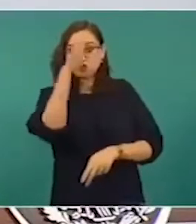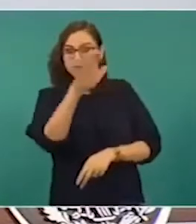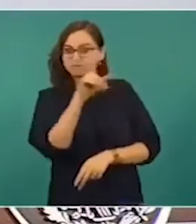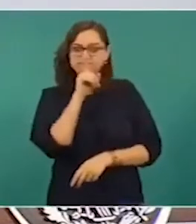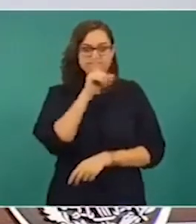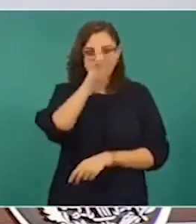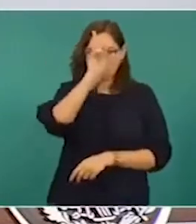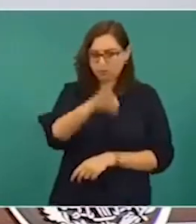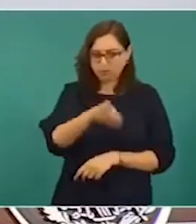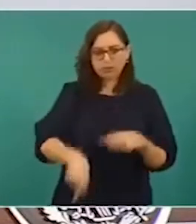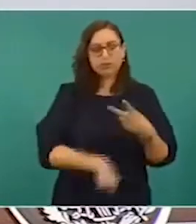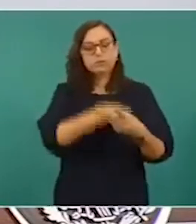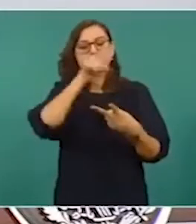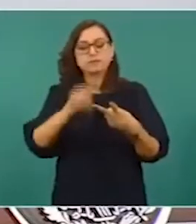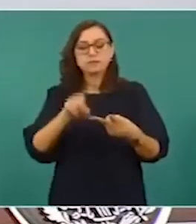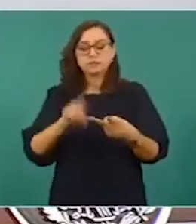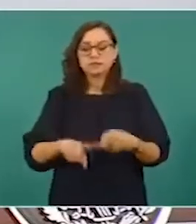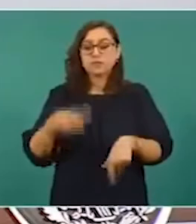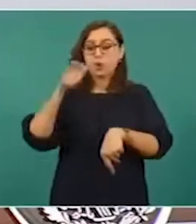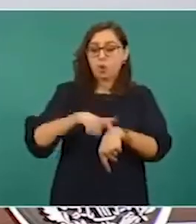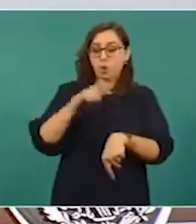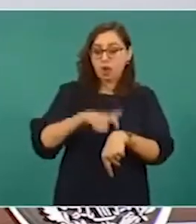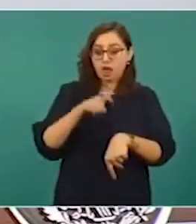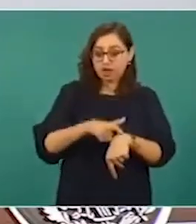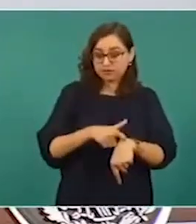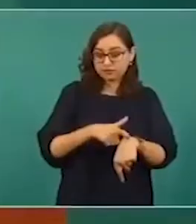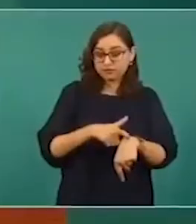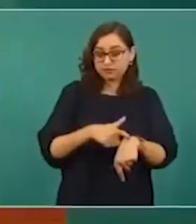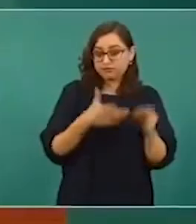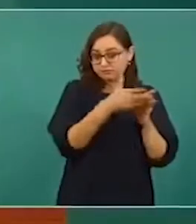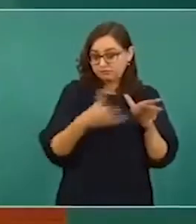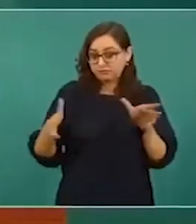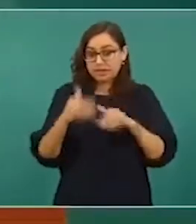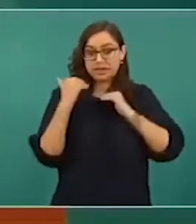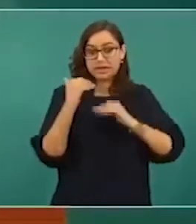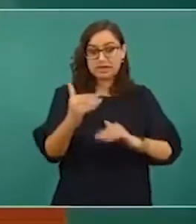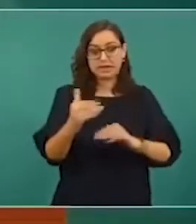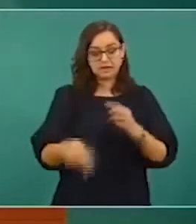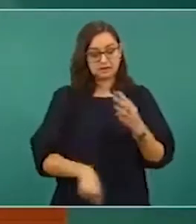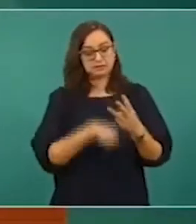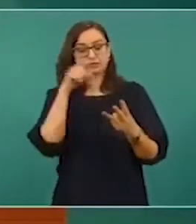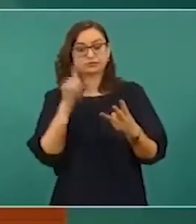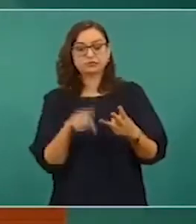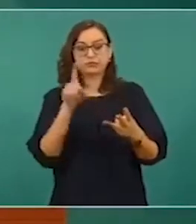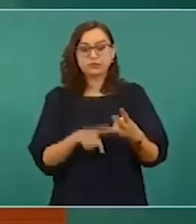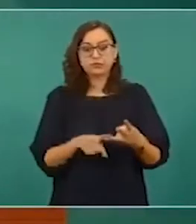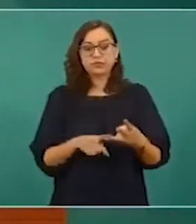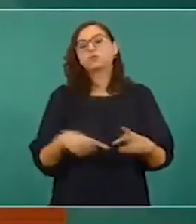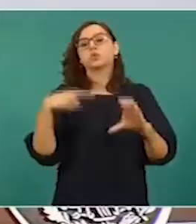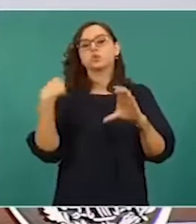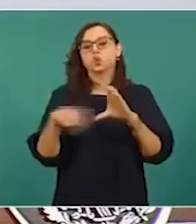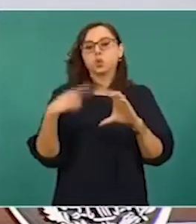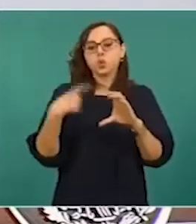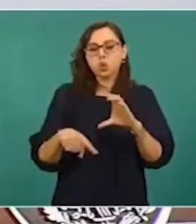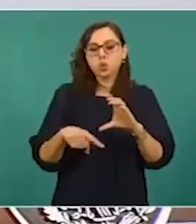establecer horarios de juego. Tres, no utilizar cuentas de correo